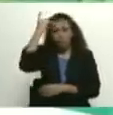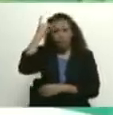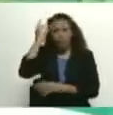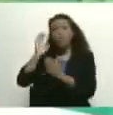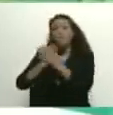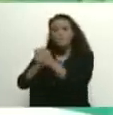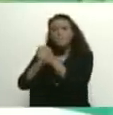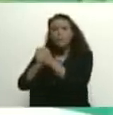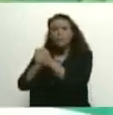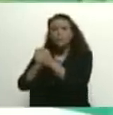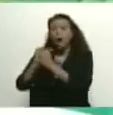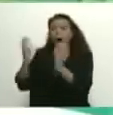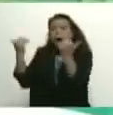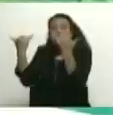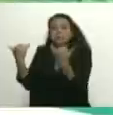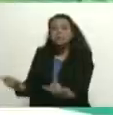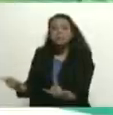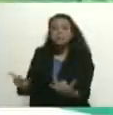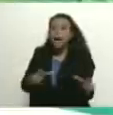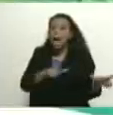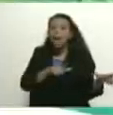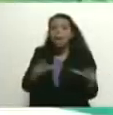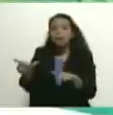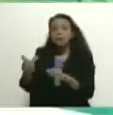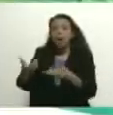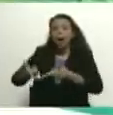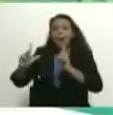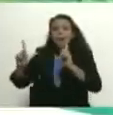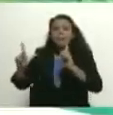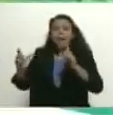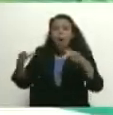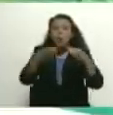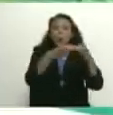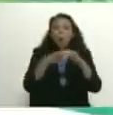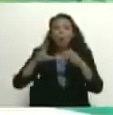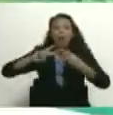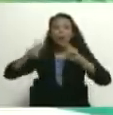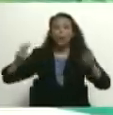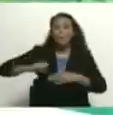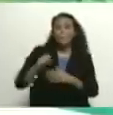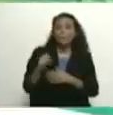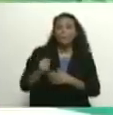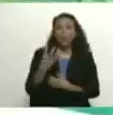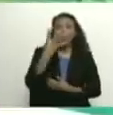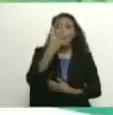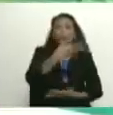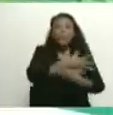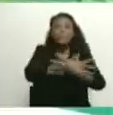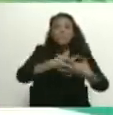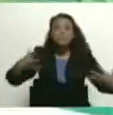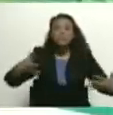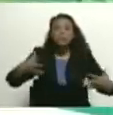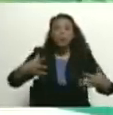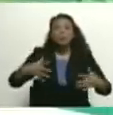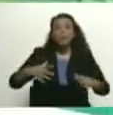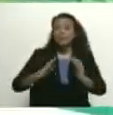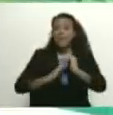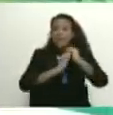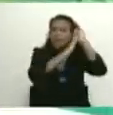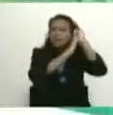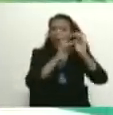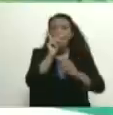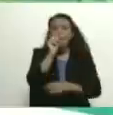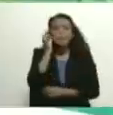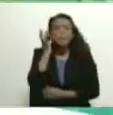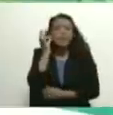Y he dado la orden de activar de inmediato todas las cuadrillas de paz. Más de 4 millones de líderes y